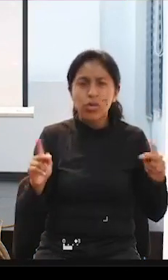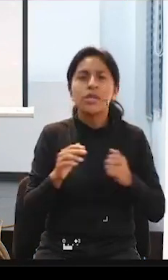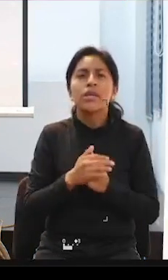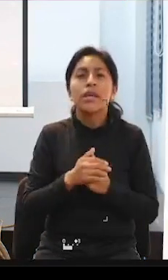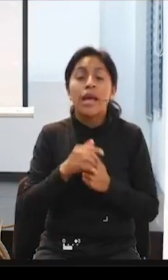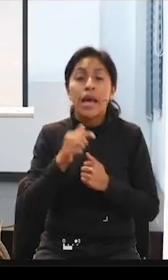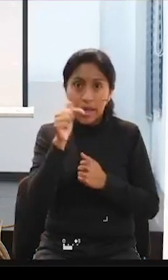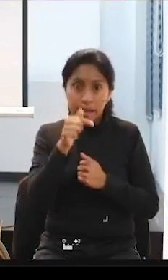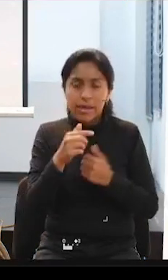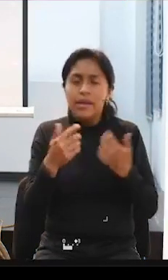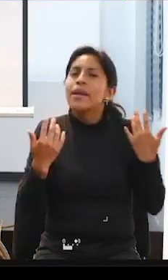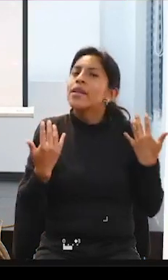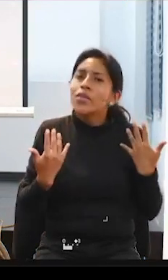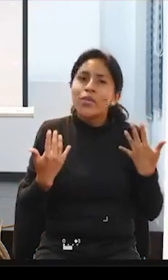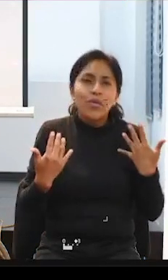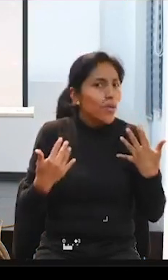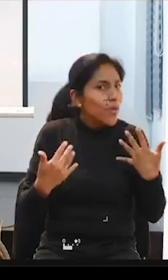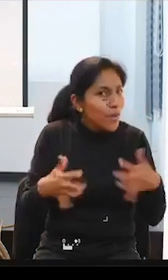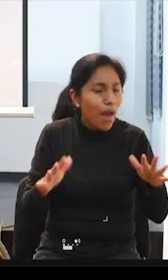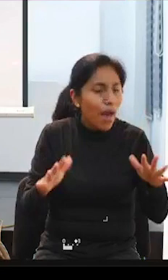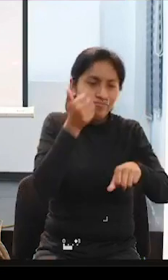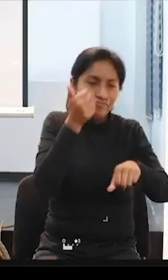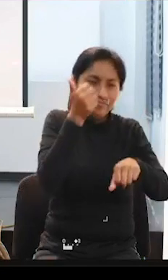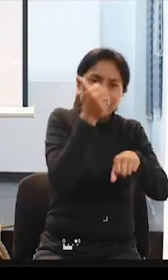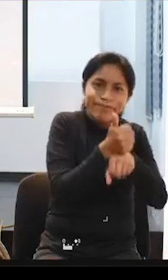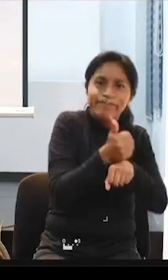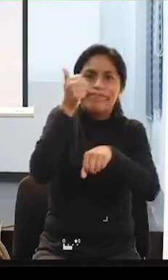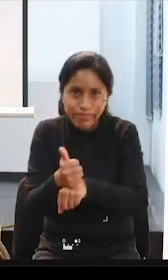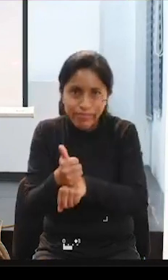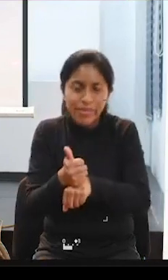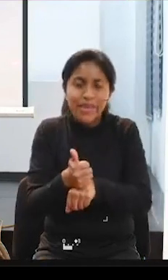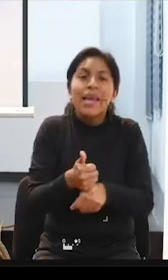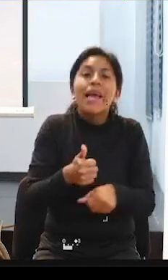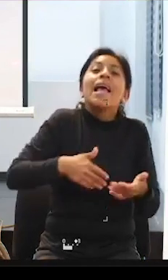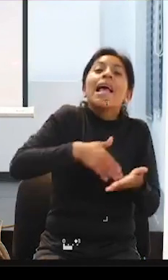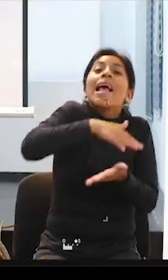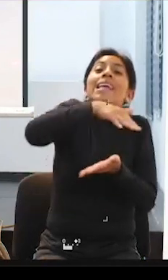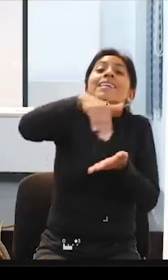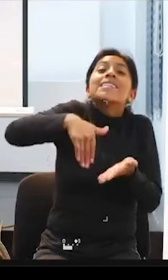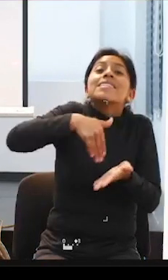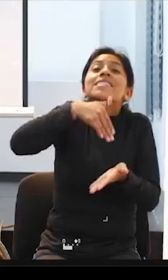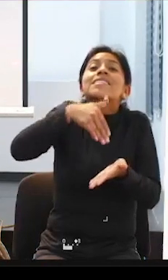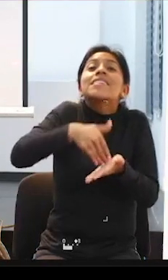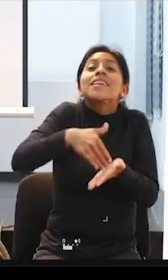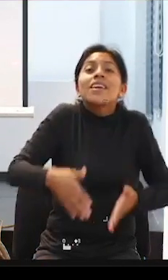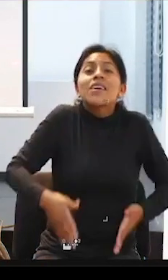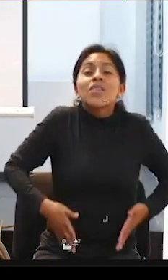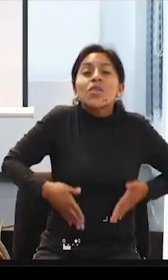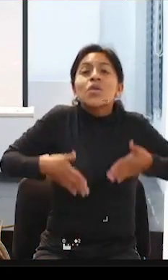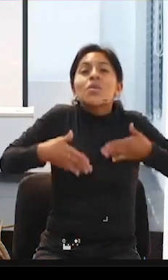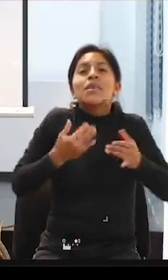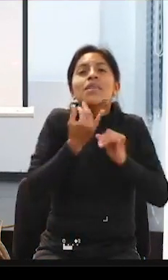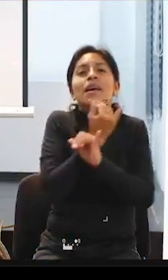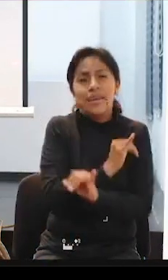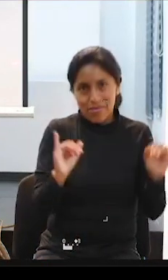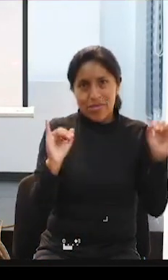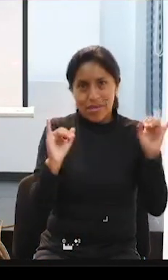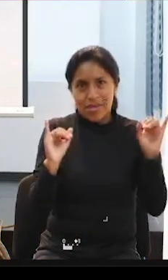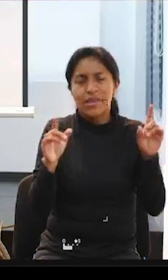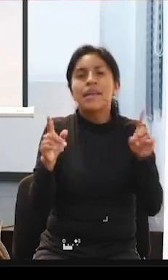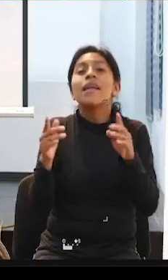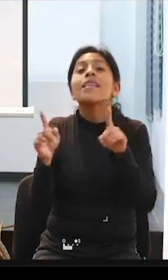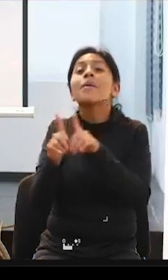Ya nos hemos constituido exactamente como centros de vida independiente, gracias a Morfo también, que Wendy está ahí.